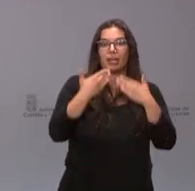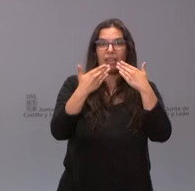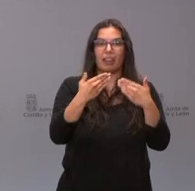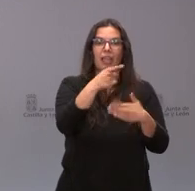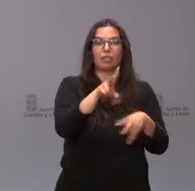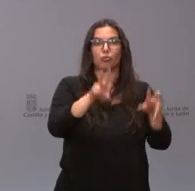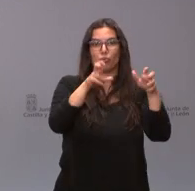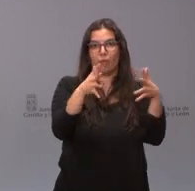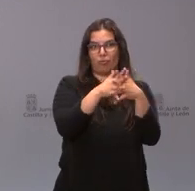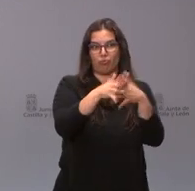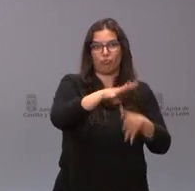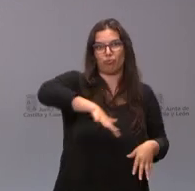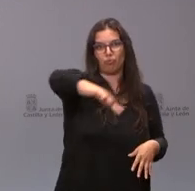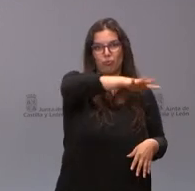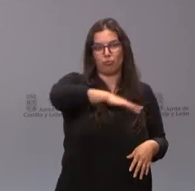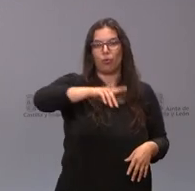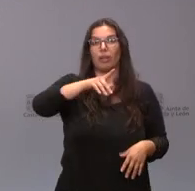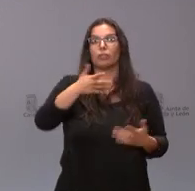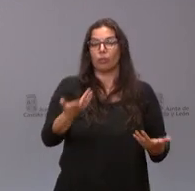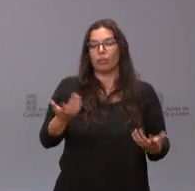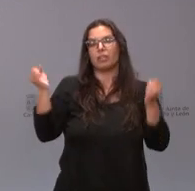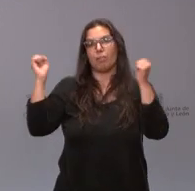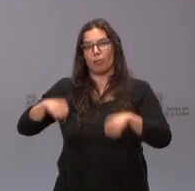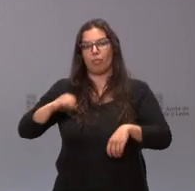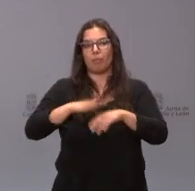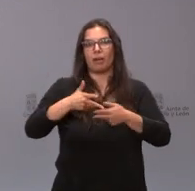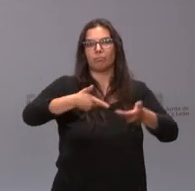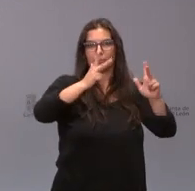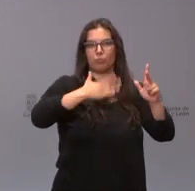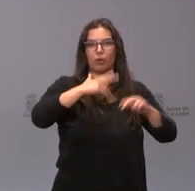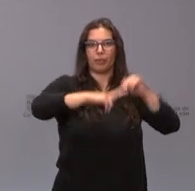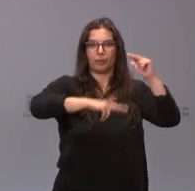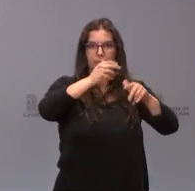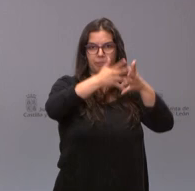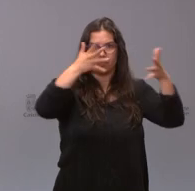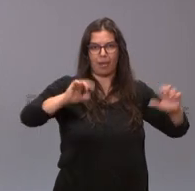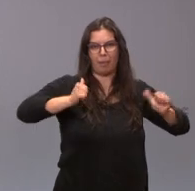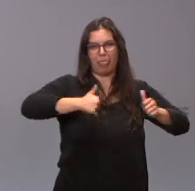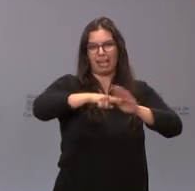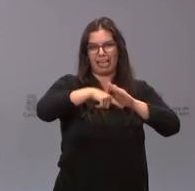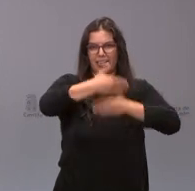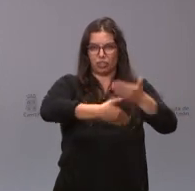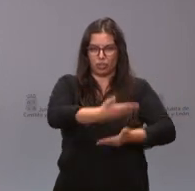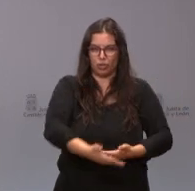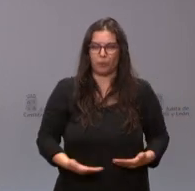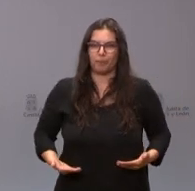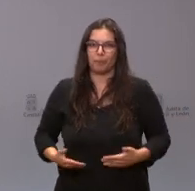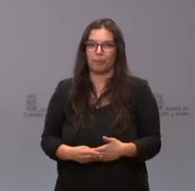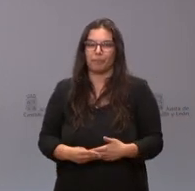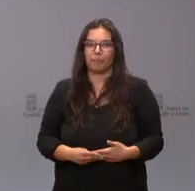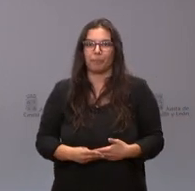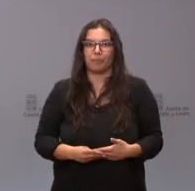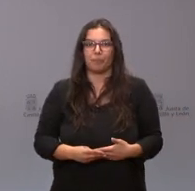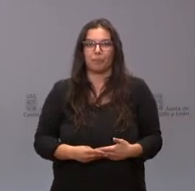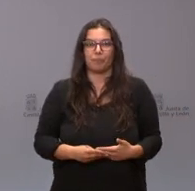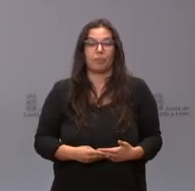infraestructuras. Y lo que se hace ahora es la aprobación del inicio del trámite de este plan regional que lleva a